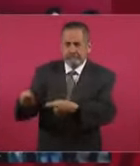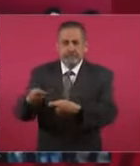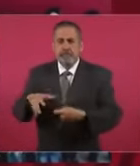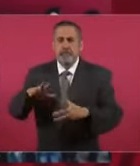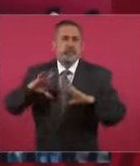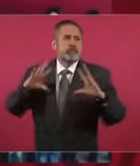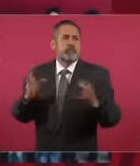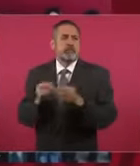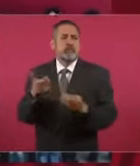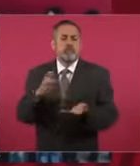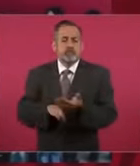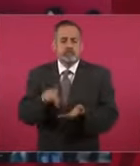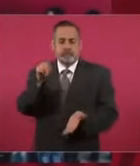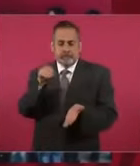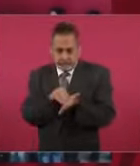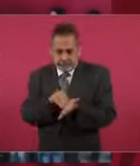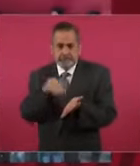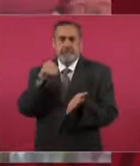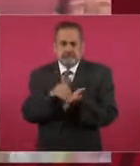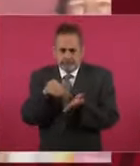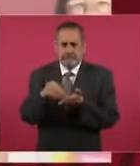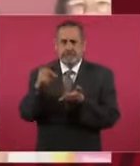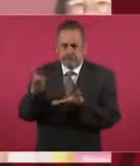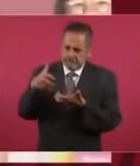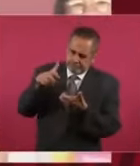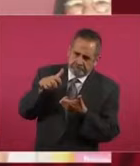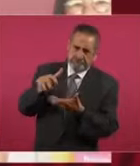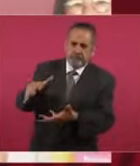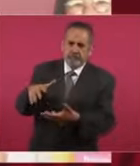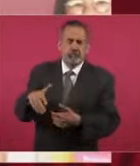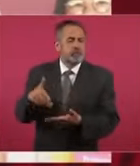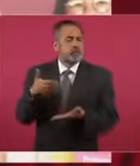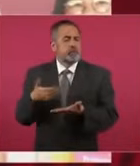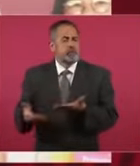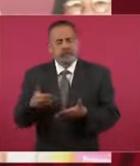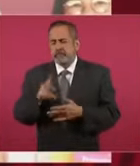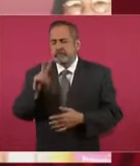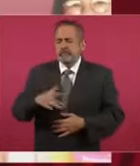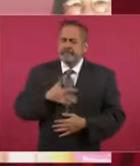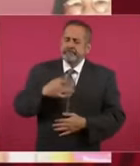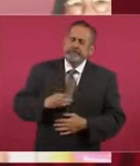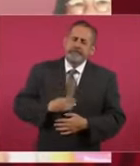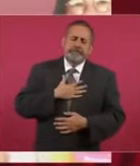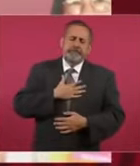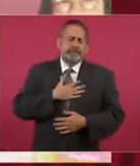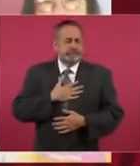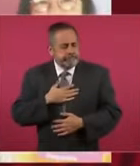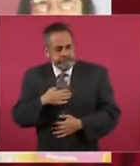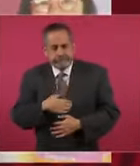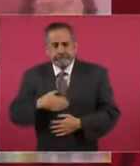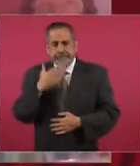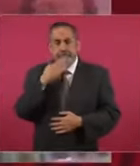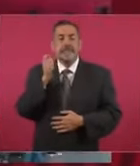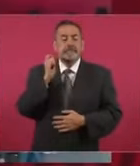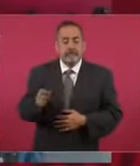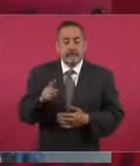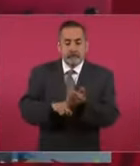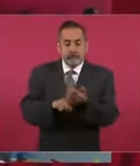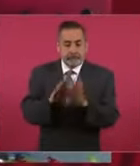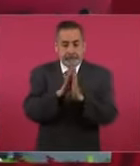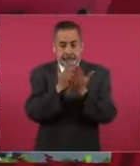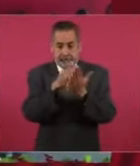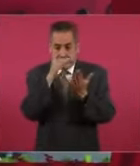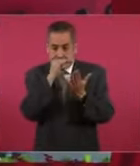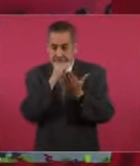un monto de más de mil millones de pesos. Y hoy tenemos el gusto de decirle que el 100% de los